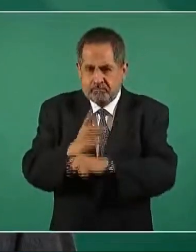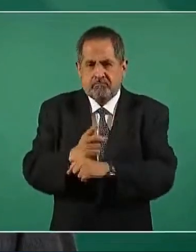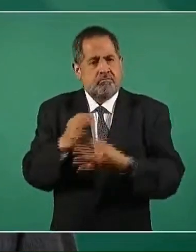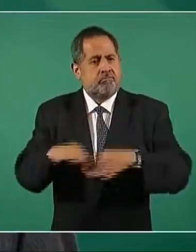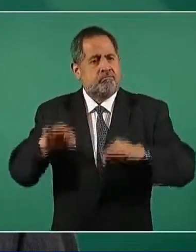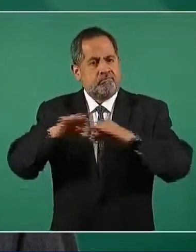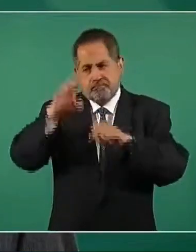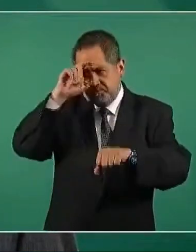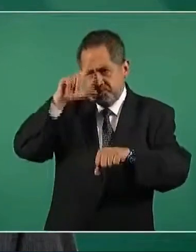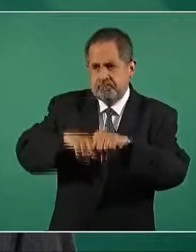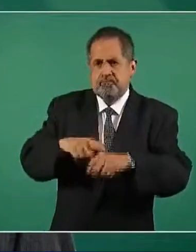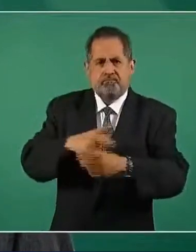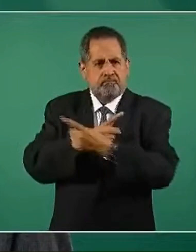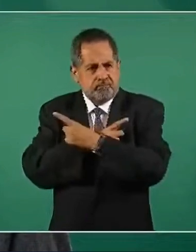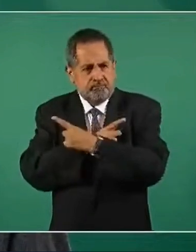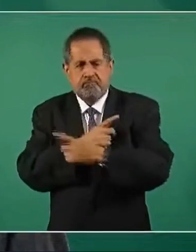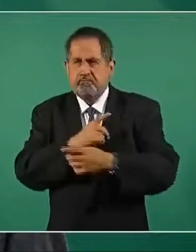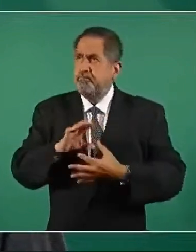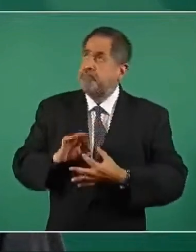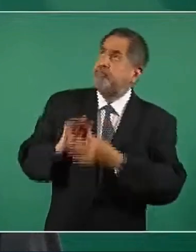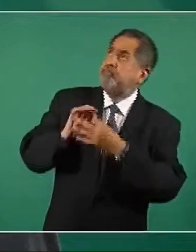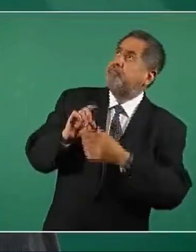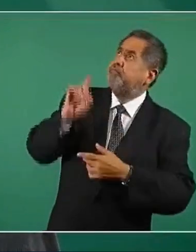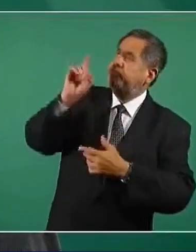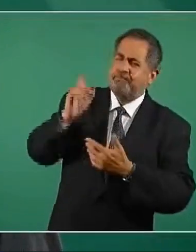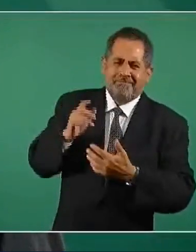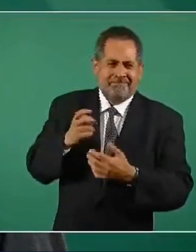culturales, morales, espirituales